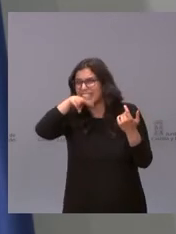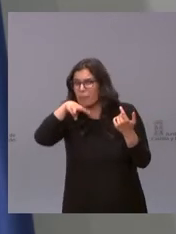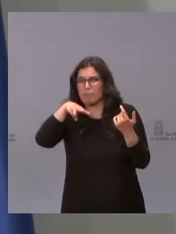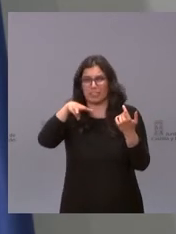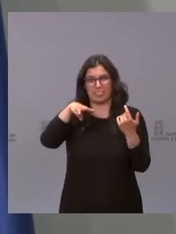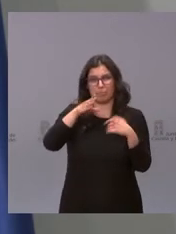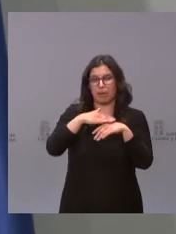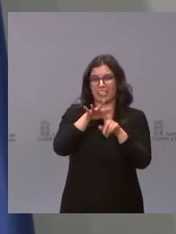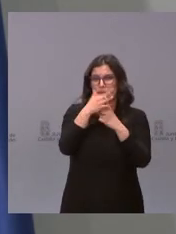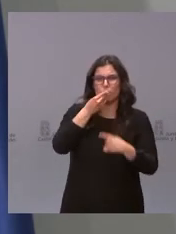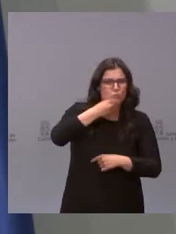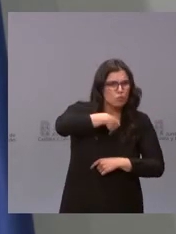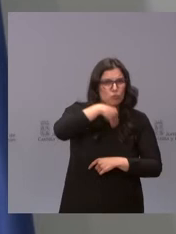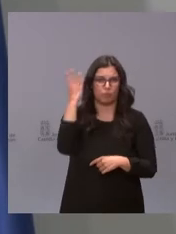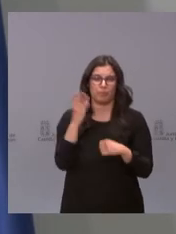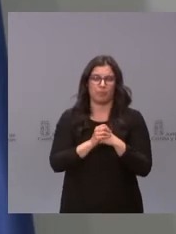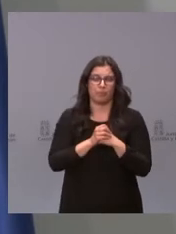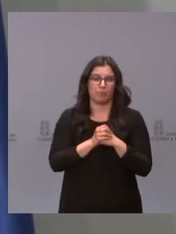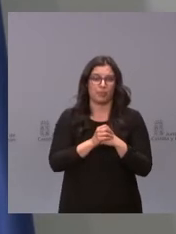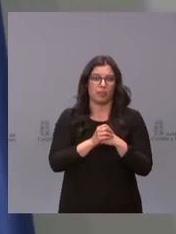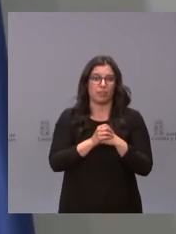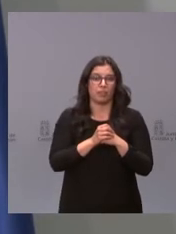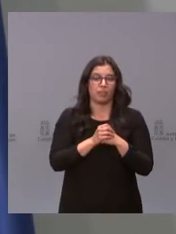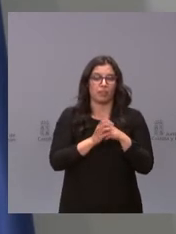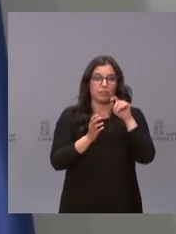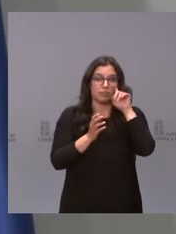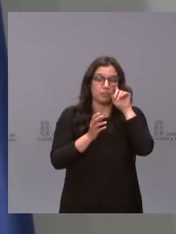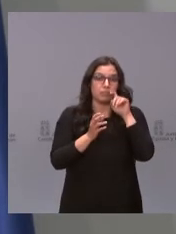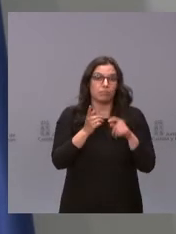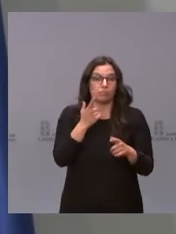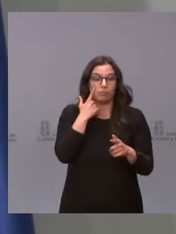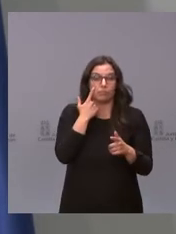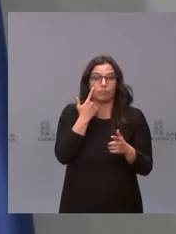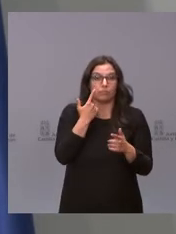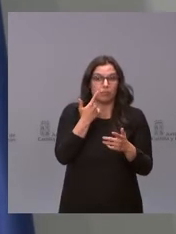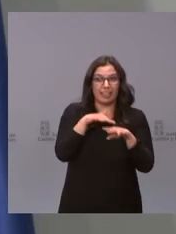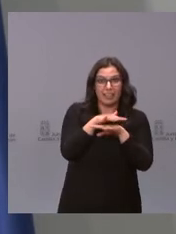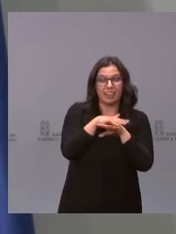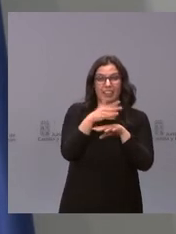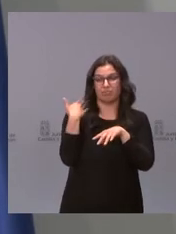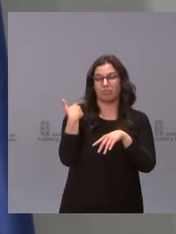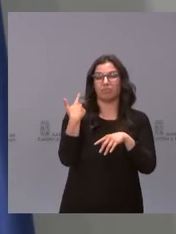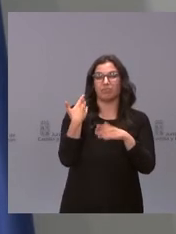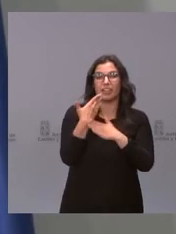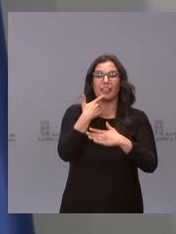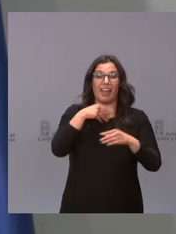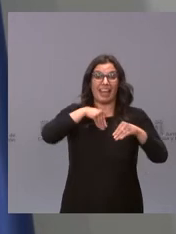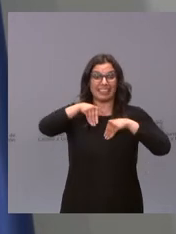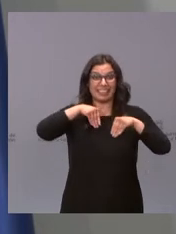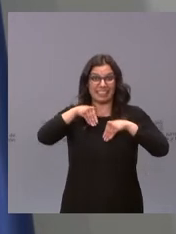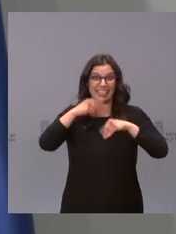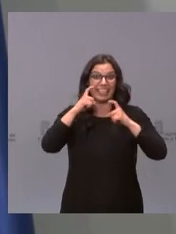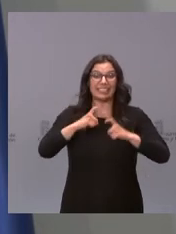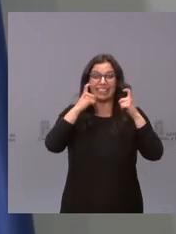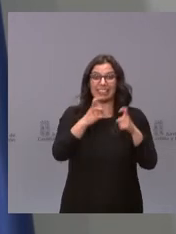mejor. Uno de los médicos que comenta habitualmente esto en medios, en redes, decía una estrategia de mantener a los